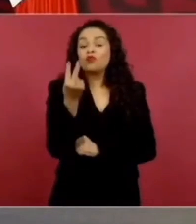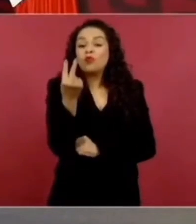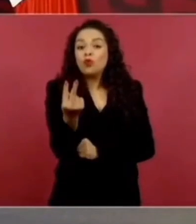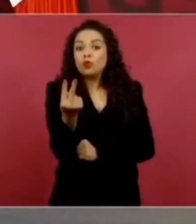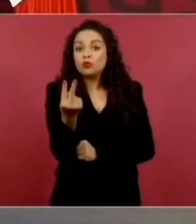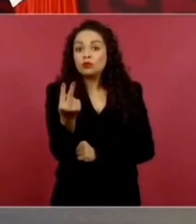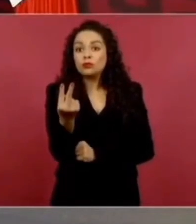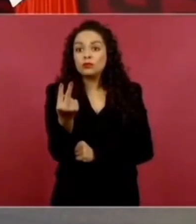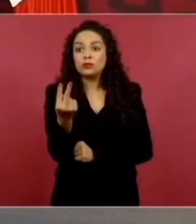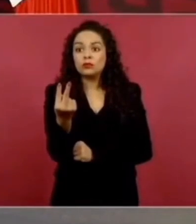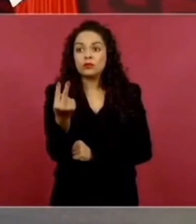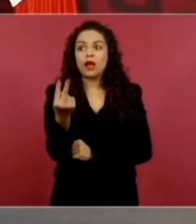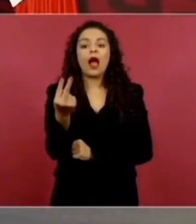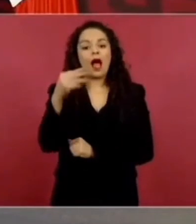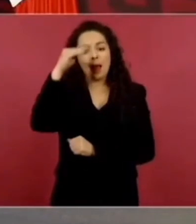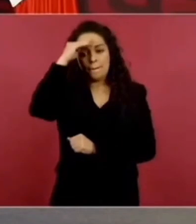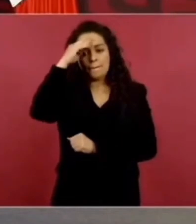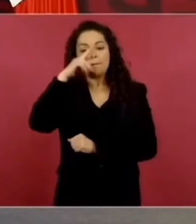se tienen que venir por acá